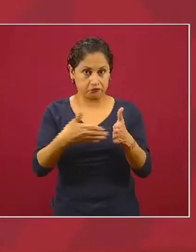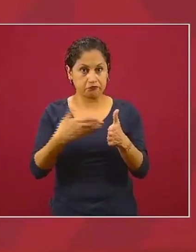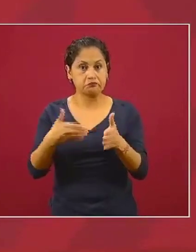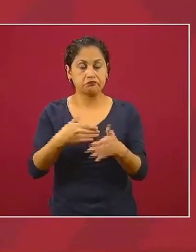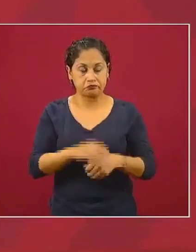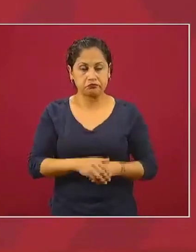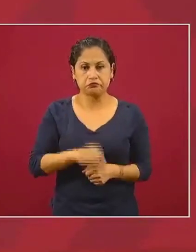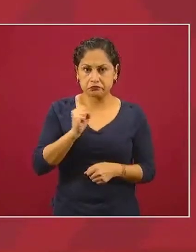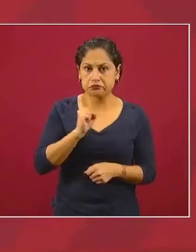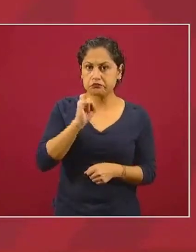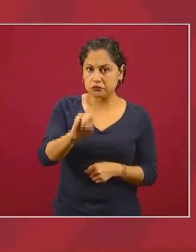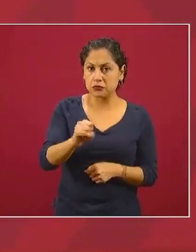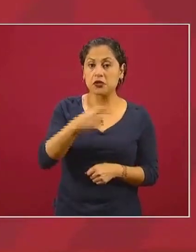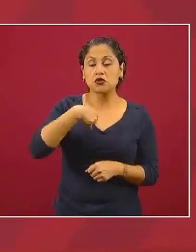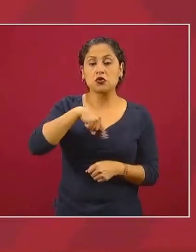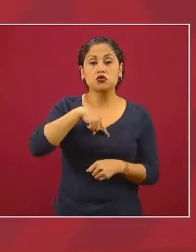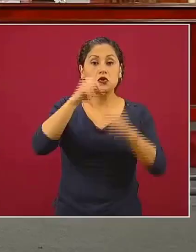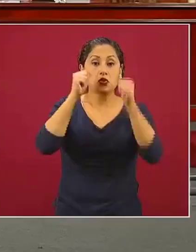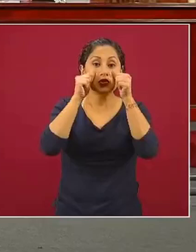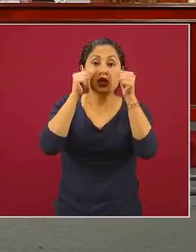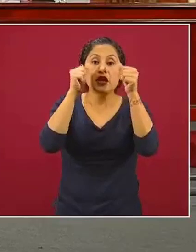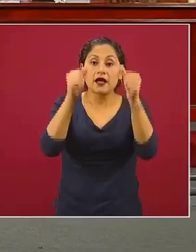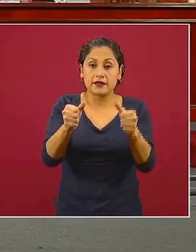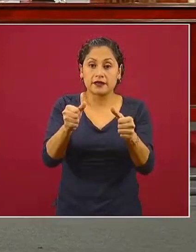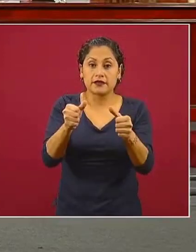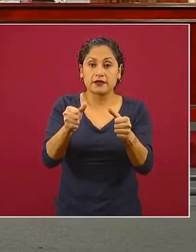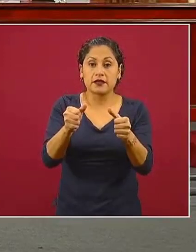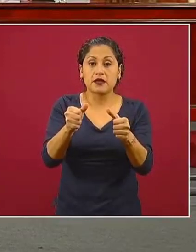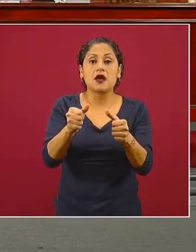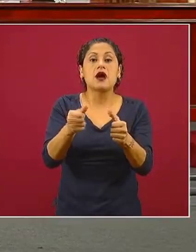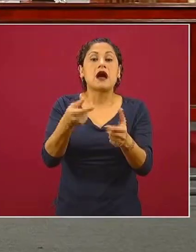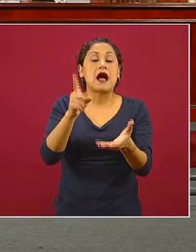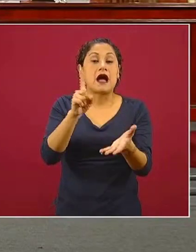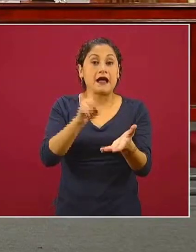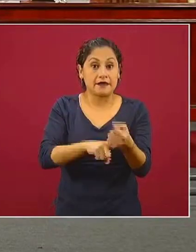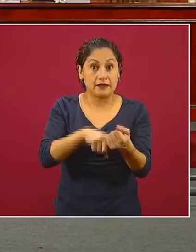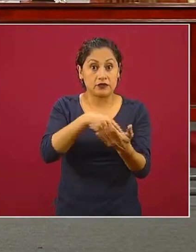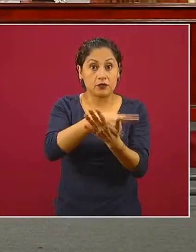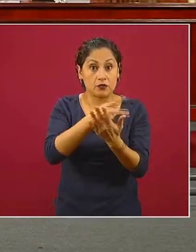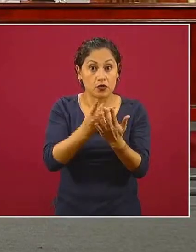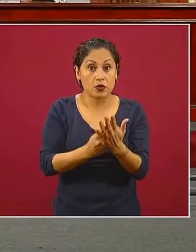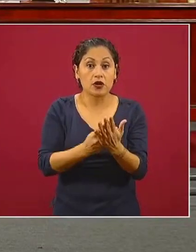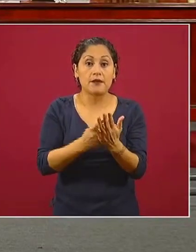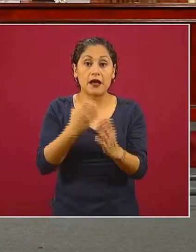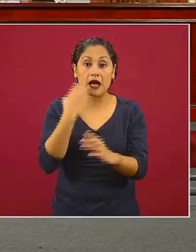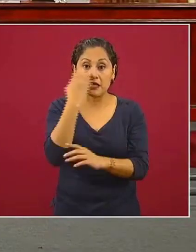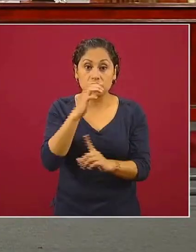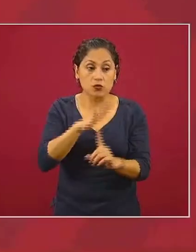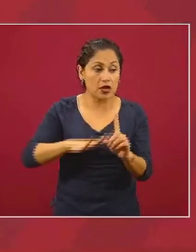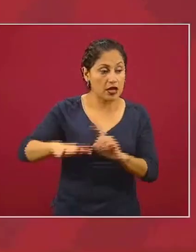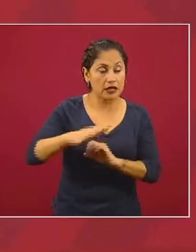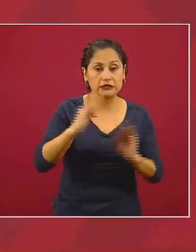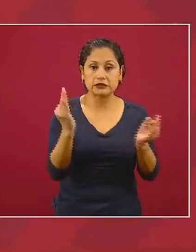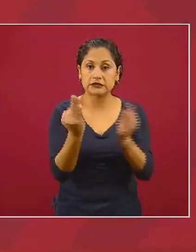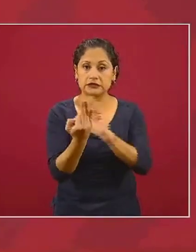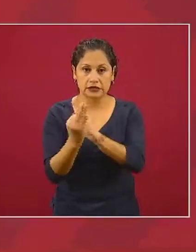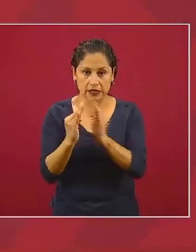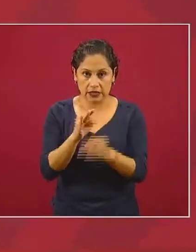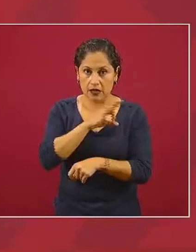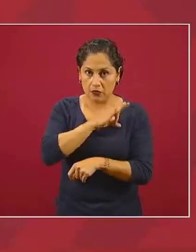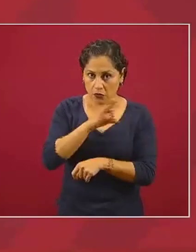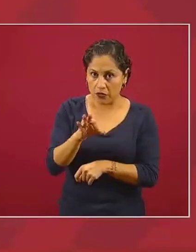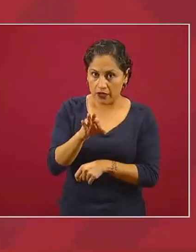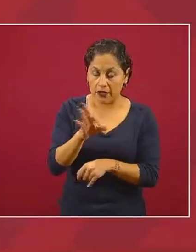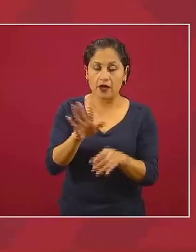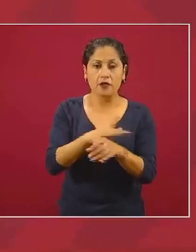viendo es que el alimento sea local porque por lo general lo que se hacía